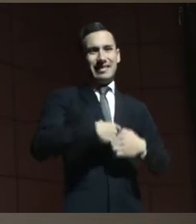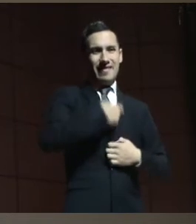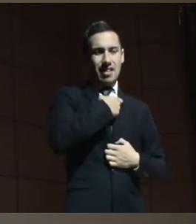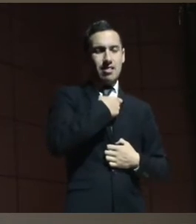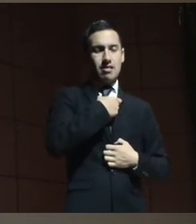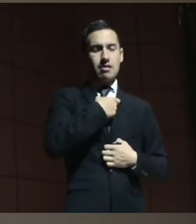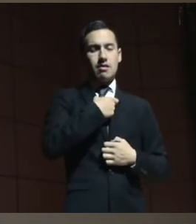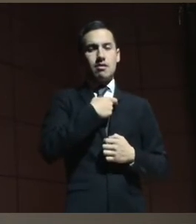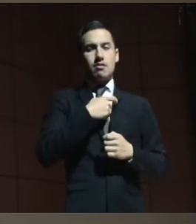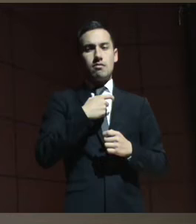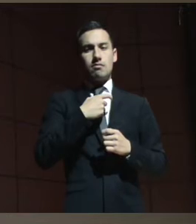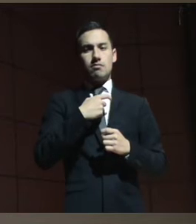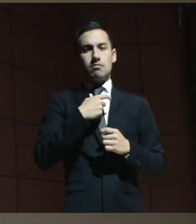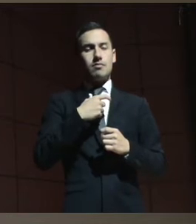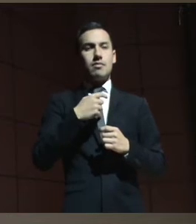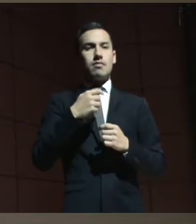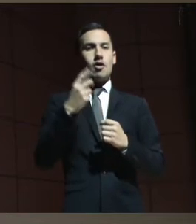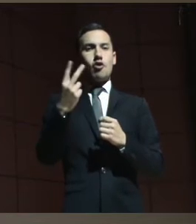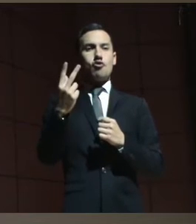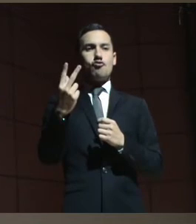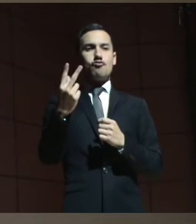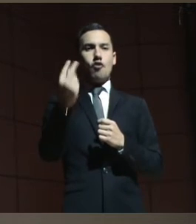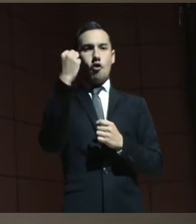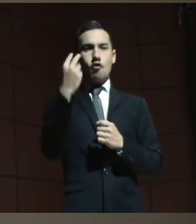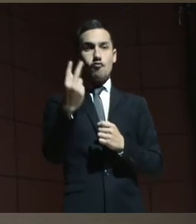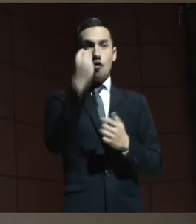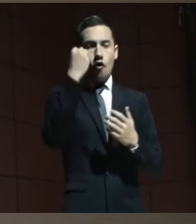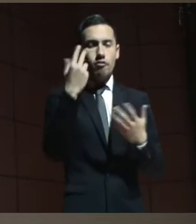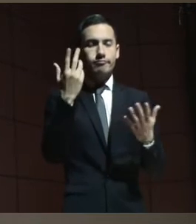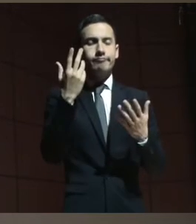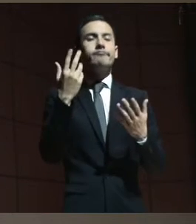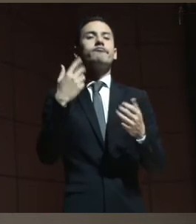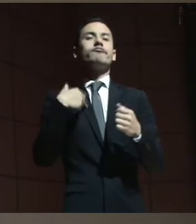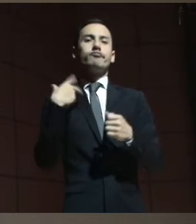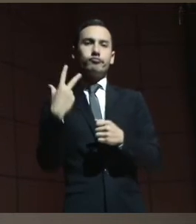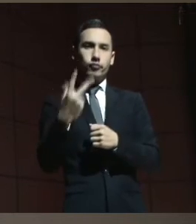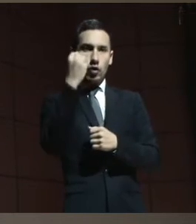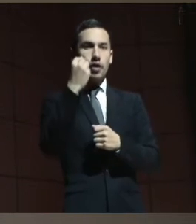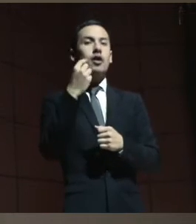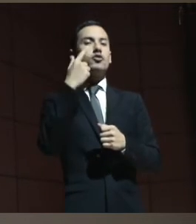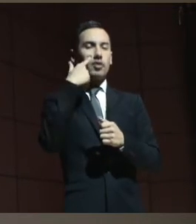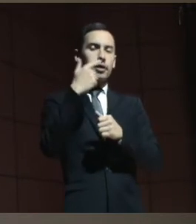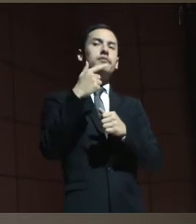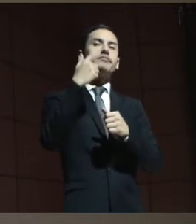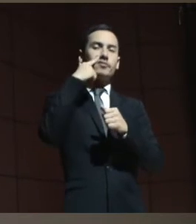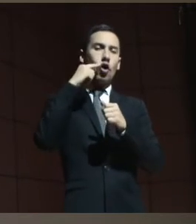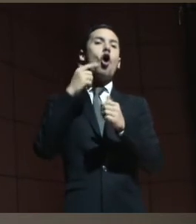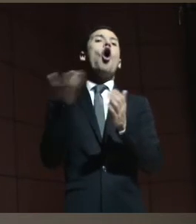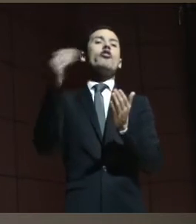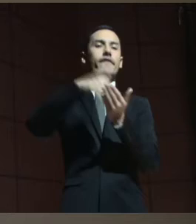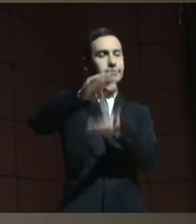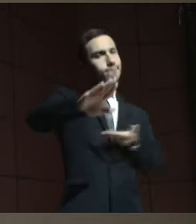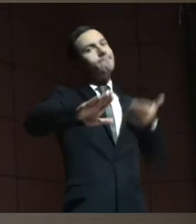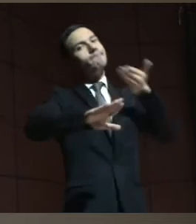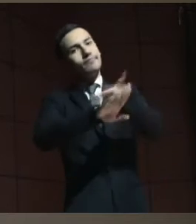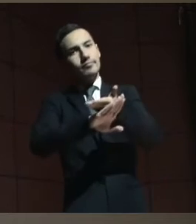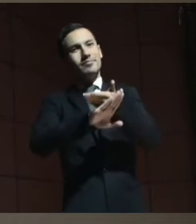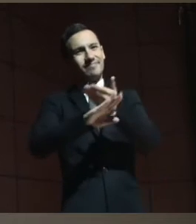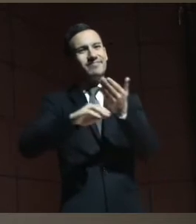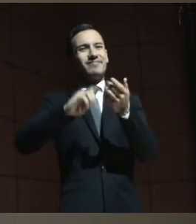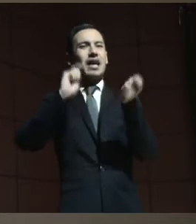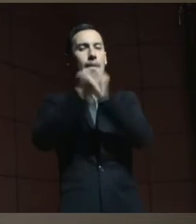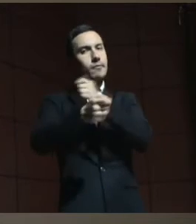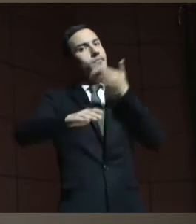civil se niega. Al negarse, entonces va en vía de apelación a la instancia superior, así es el